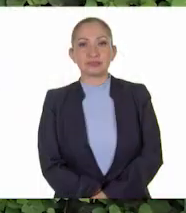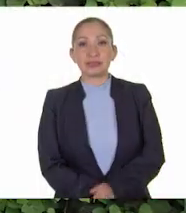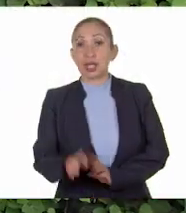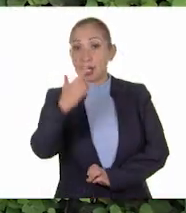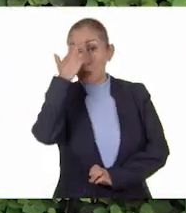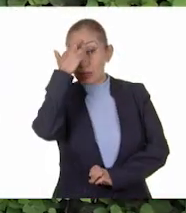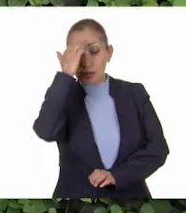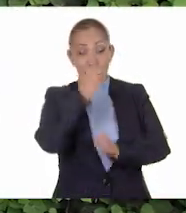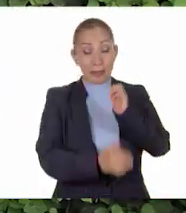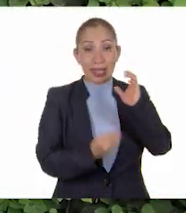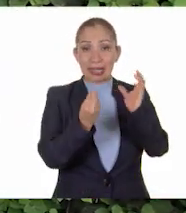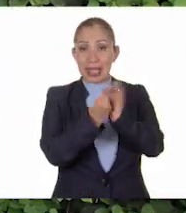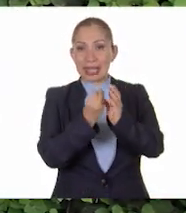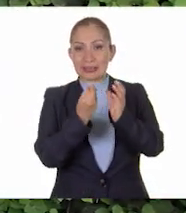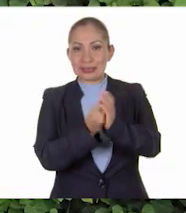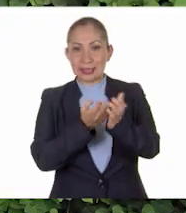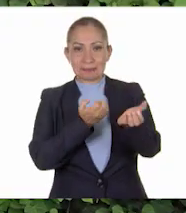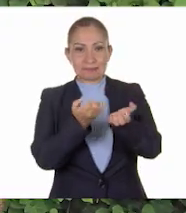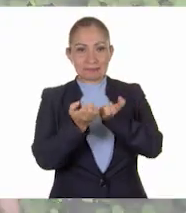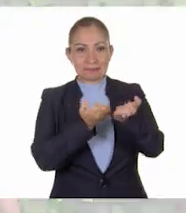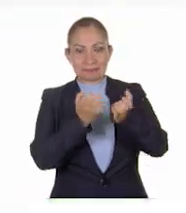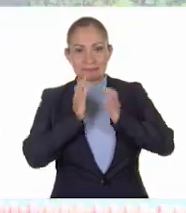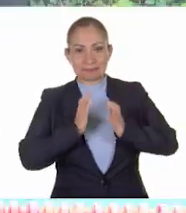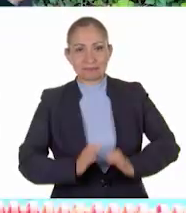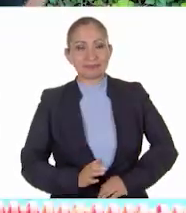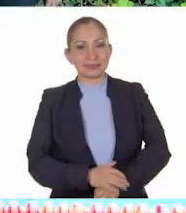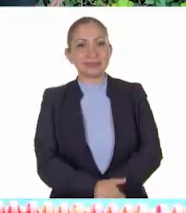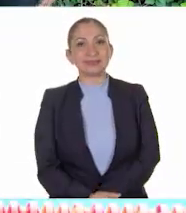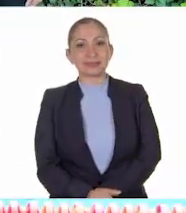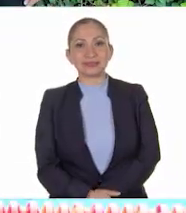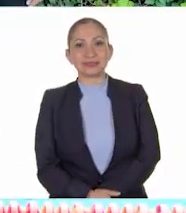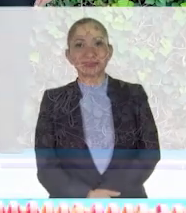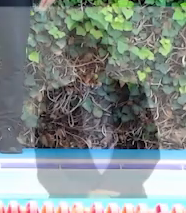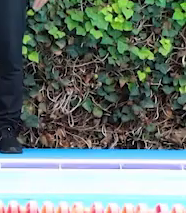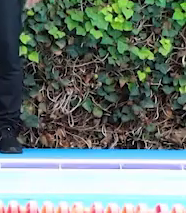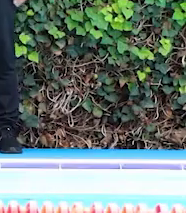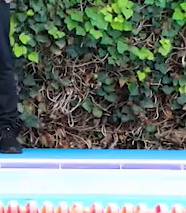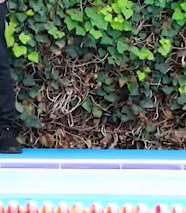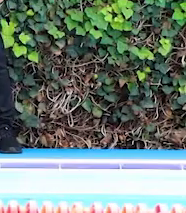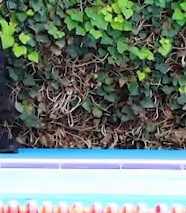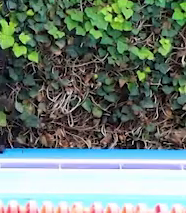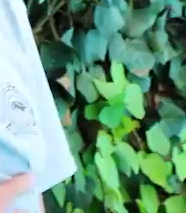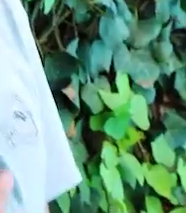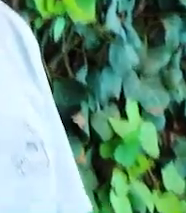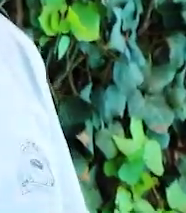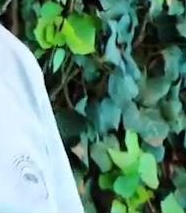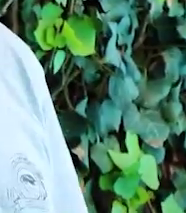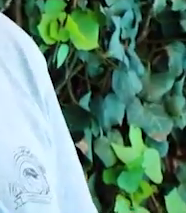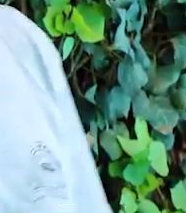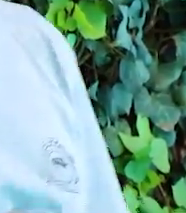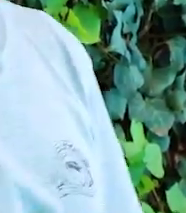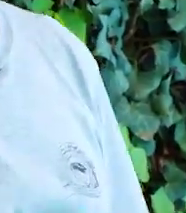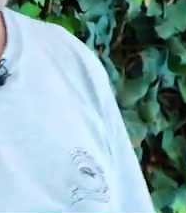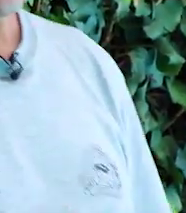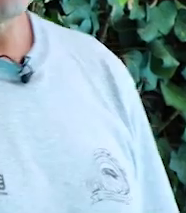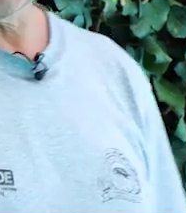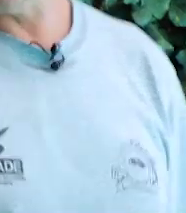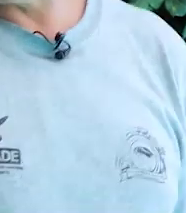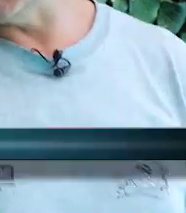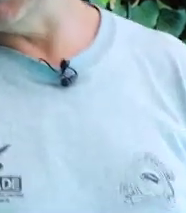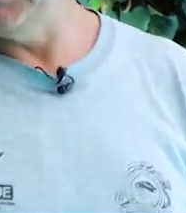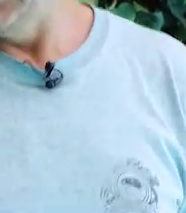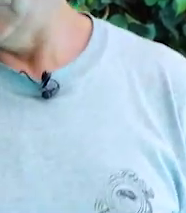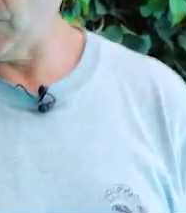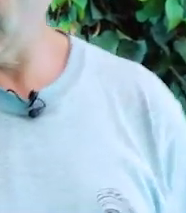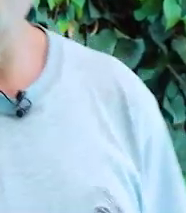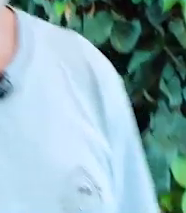Recuerda, entre clase y clase, activa tu cuerpo. En esta ocasión vamos a trabajar la parte del abdomen, el estómago. ¿Qué vamos